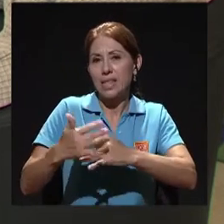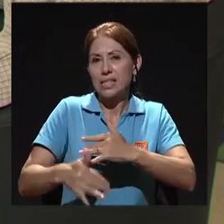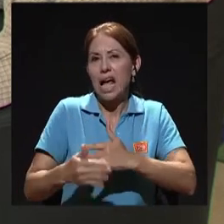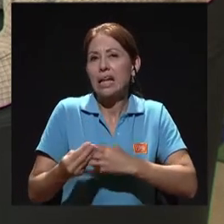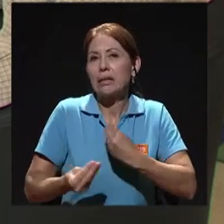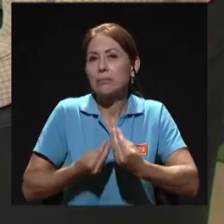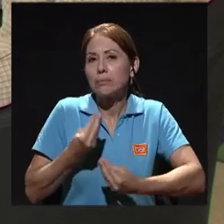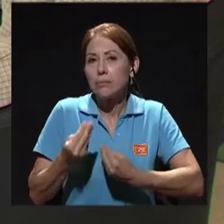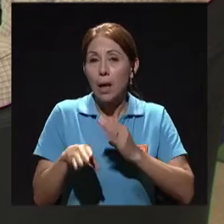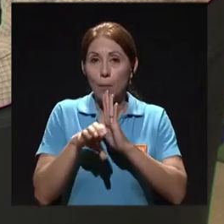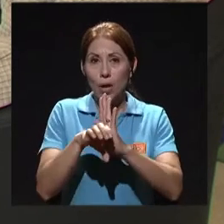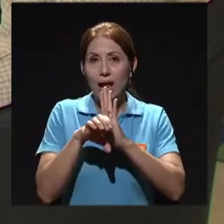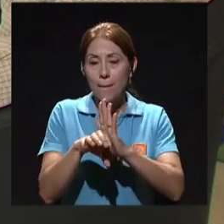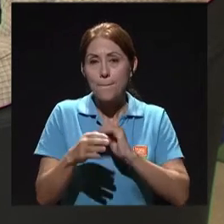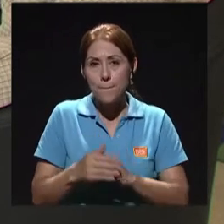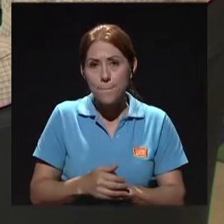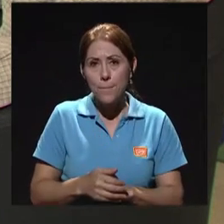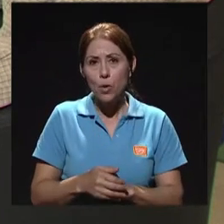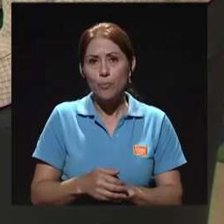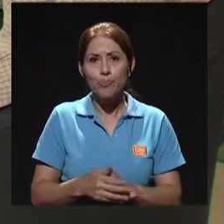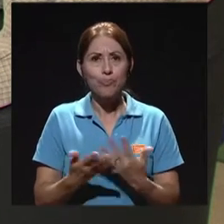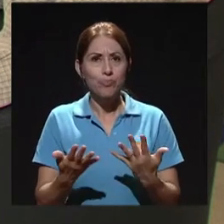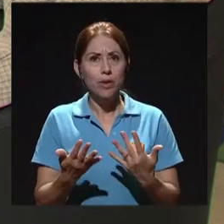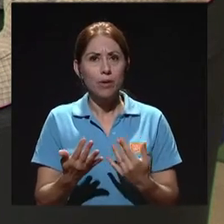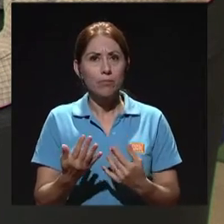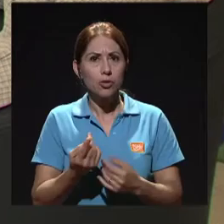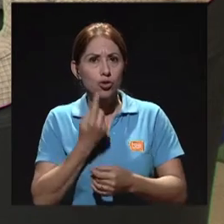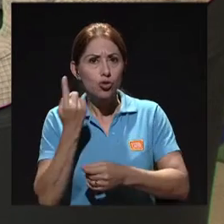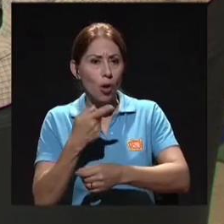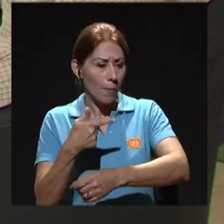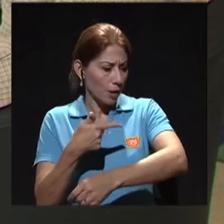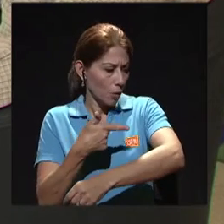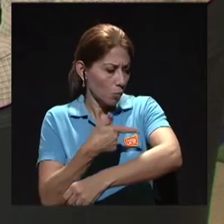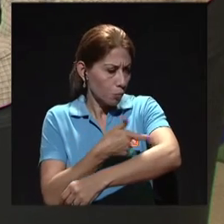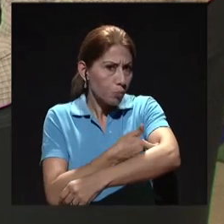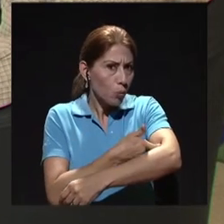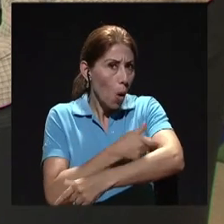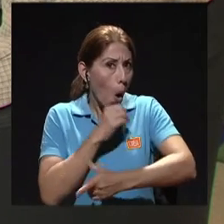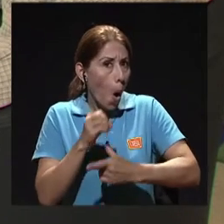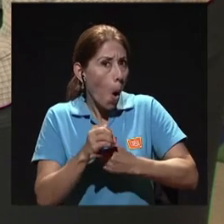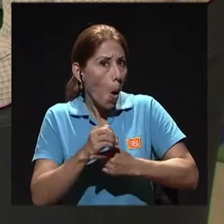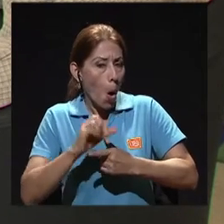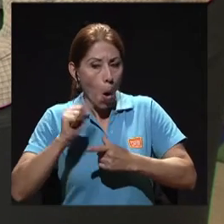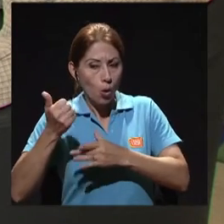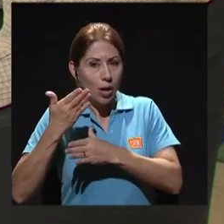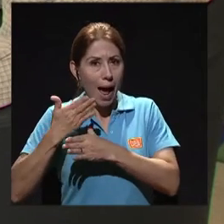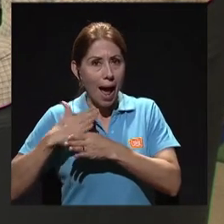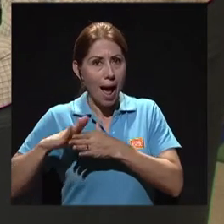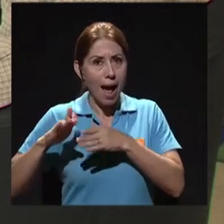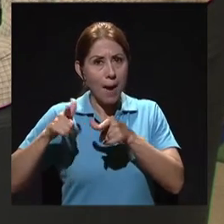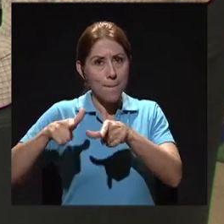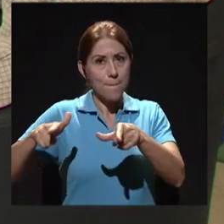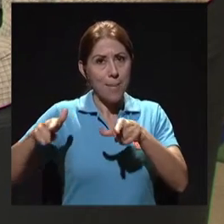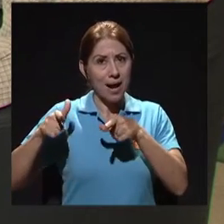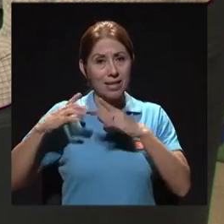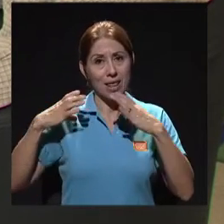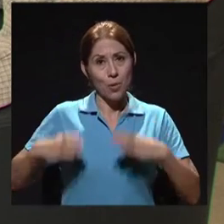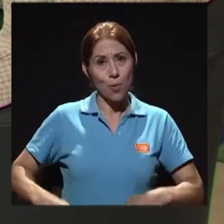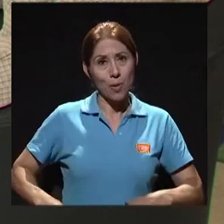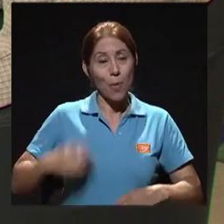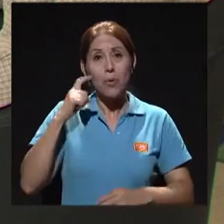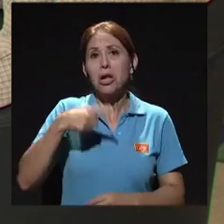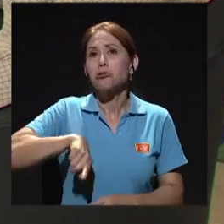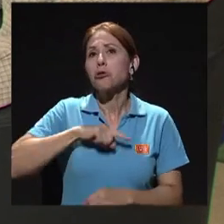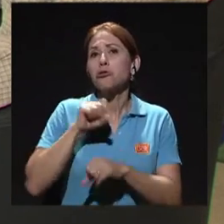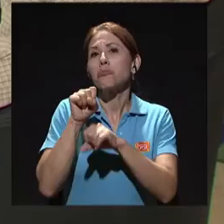Por ejemplo, ¿hay alguna otra parte del cuerpo que se puede punzar además del brazo? Porque por lo general vamos y lo que